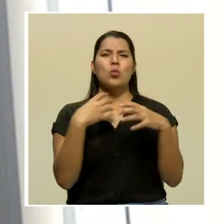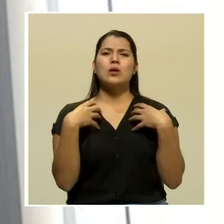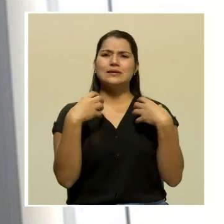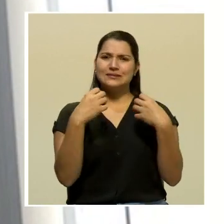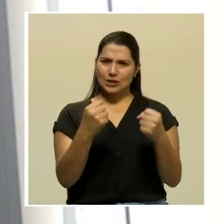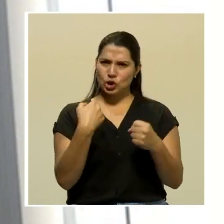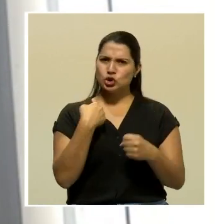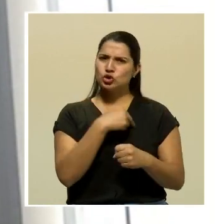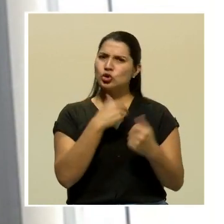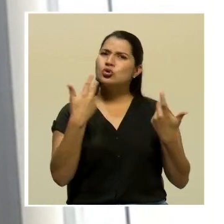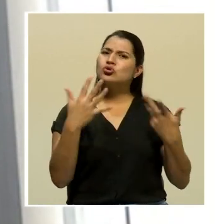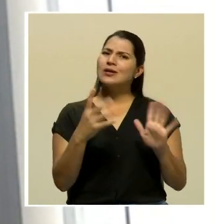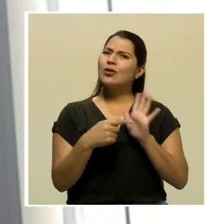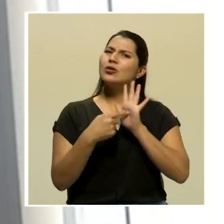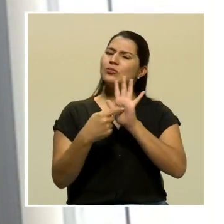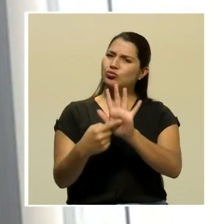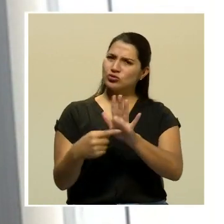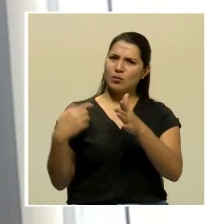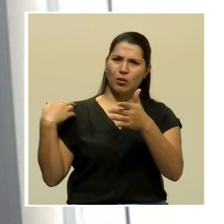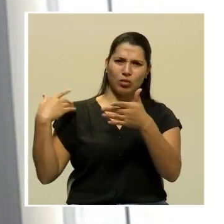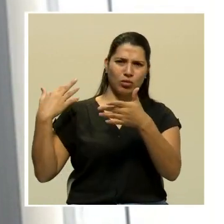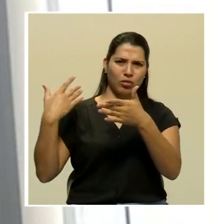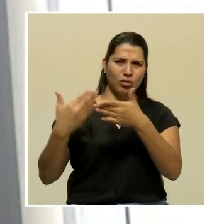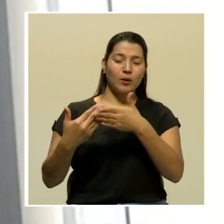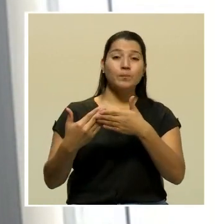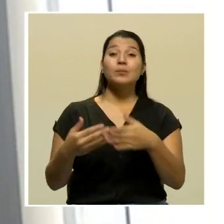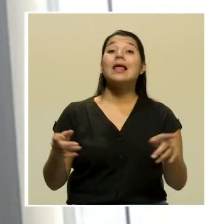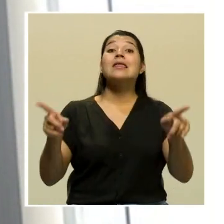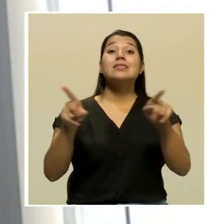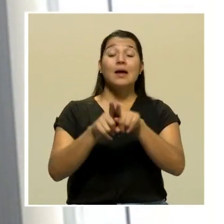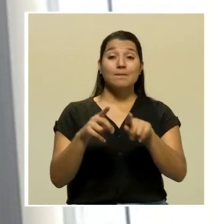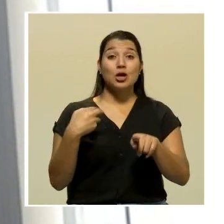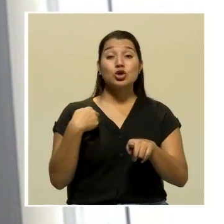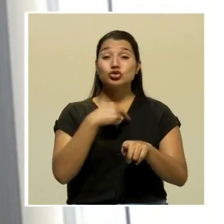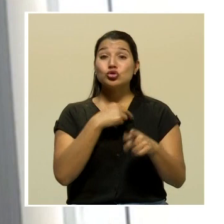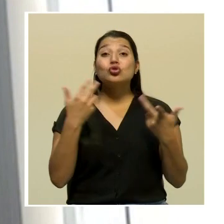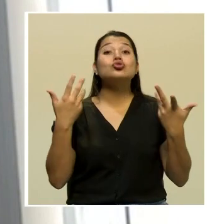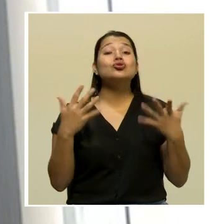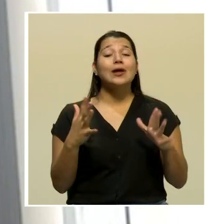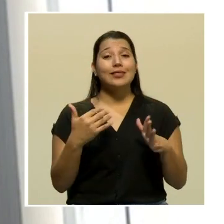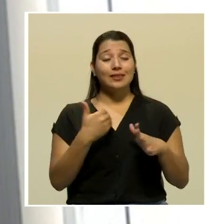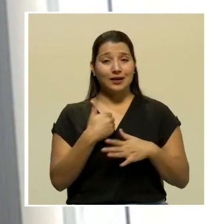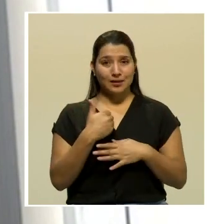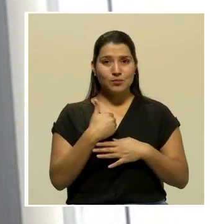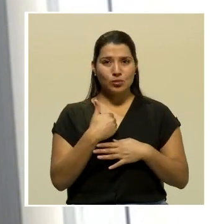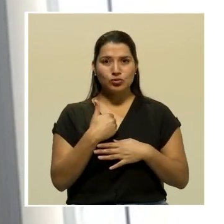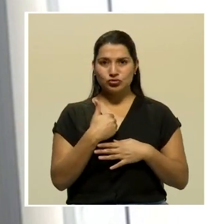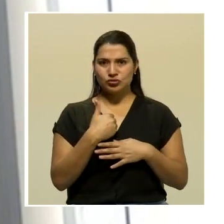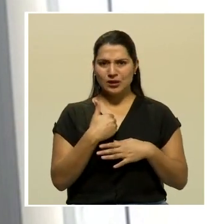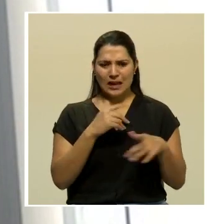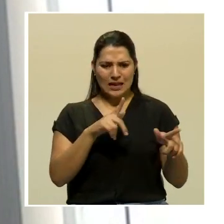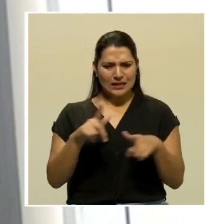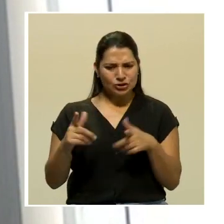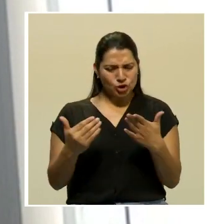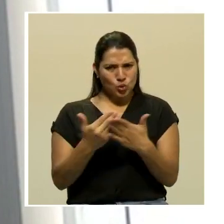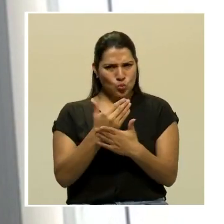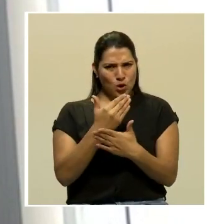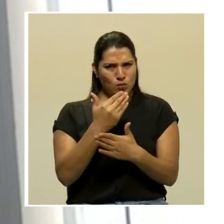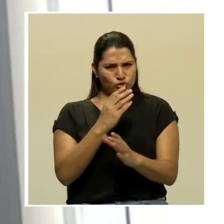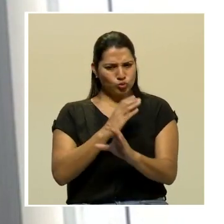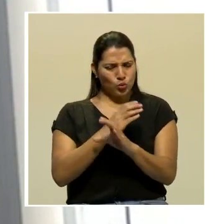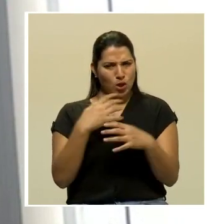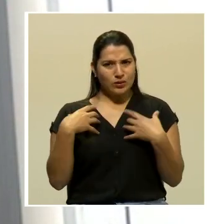lo hemos demostrado históricamente. Además, ya tenemos implementados los nuevos protocolos de seguridad.